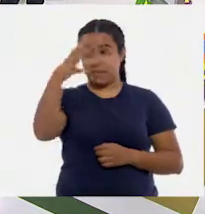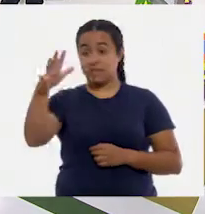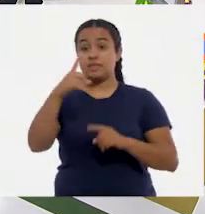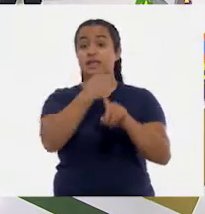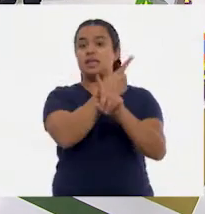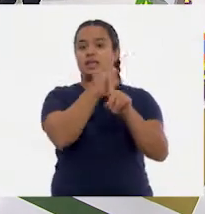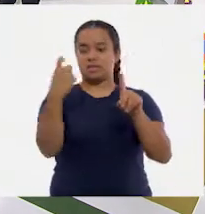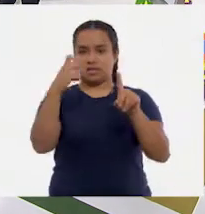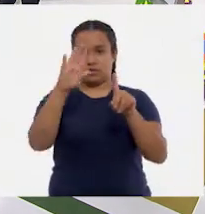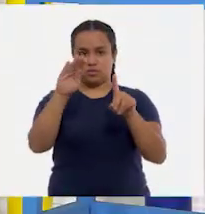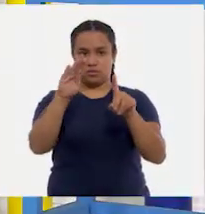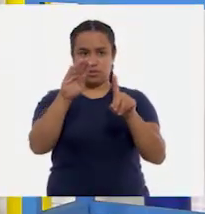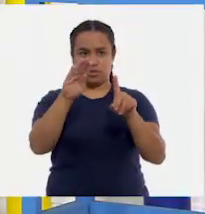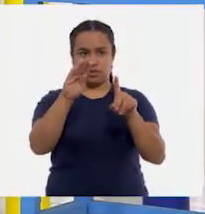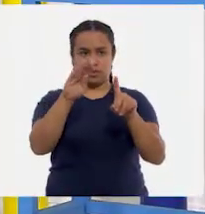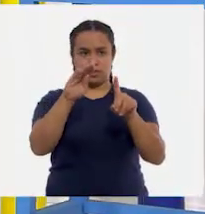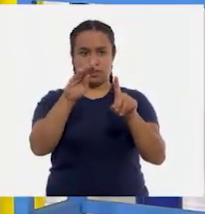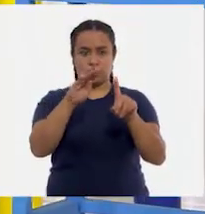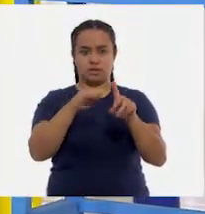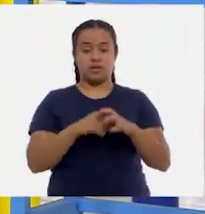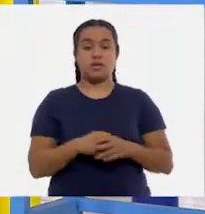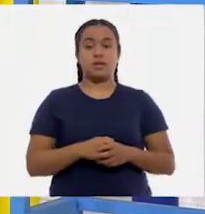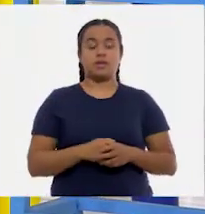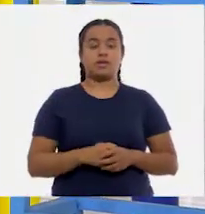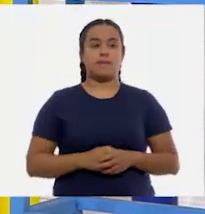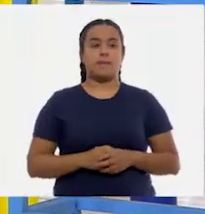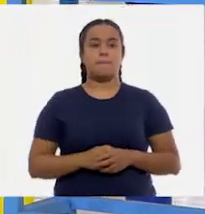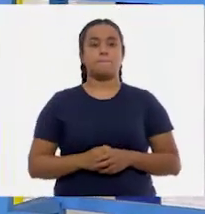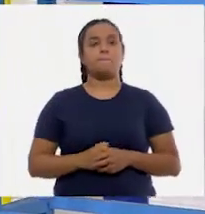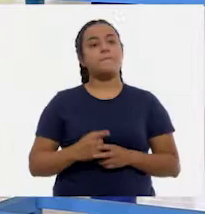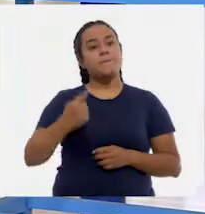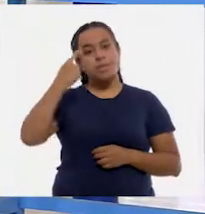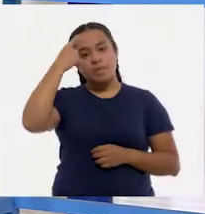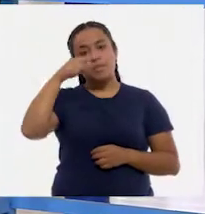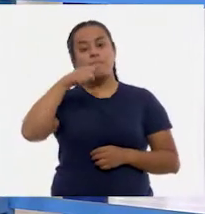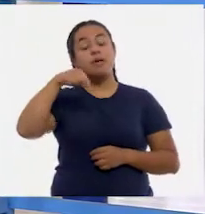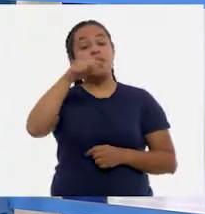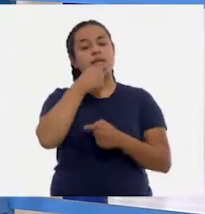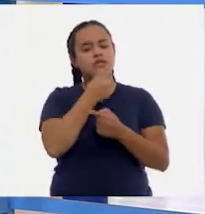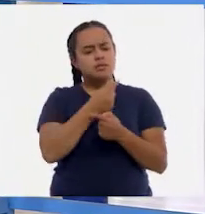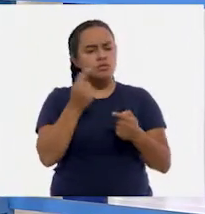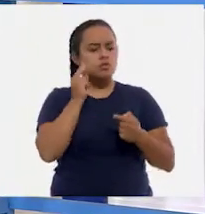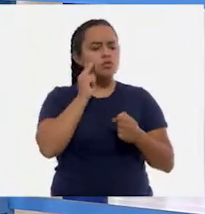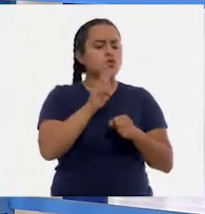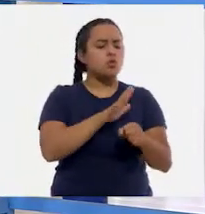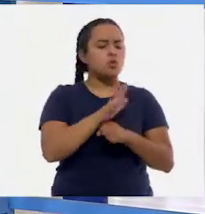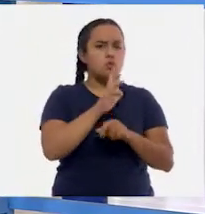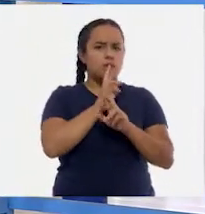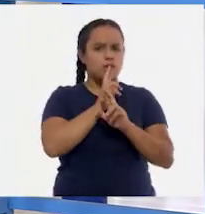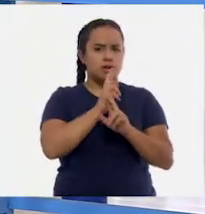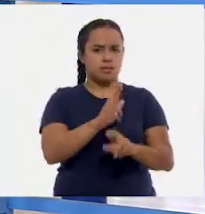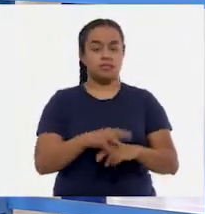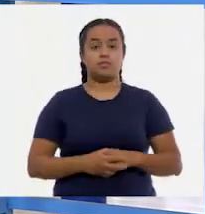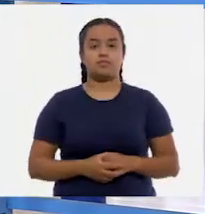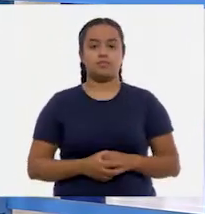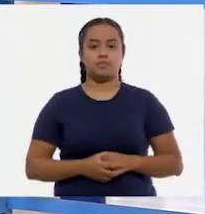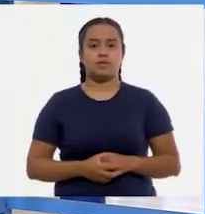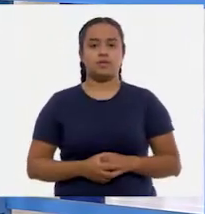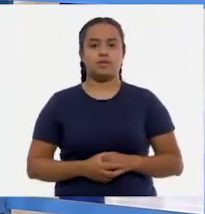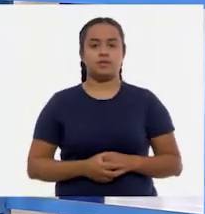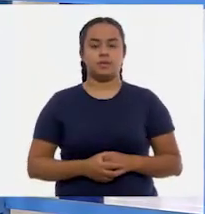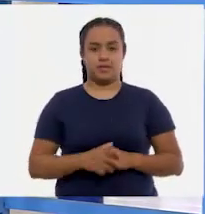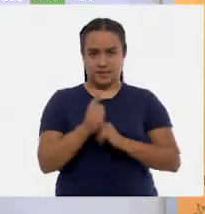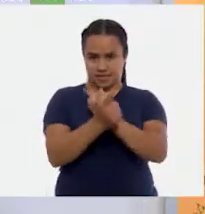noventa? Los ciento noventa que estamos agregando para que vean las niñas y los niños. ¿Cuál es el resultado? Ok. Entonces, a ver,